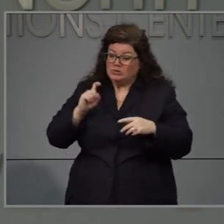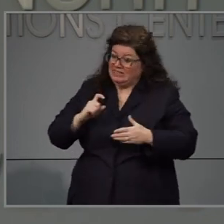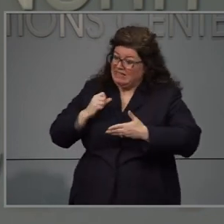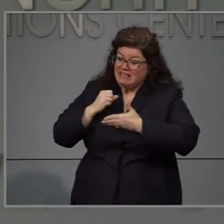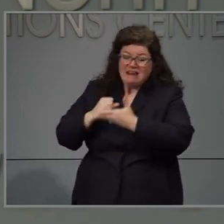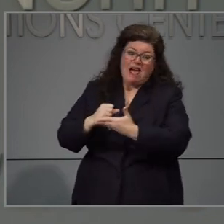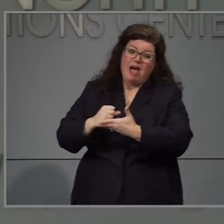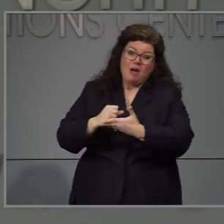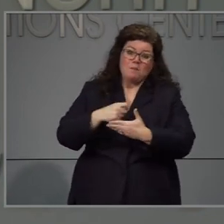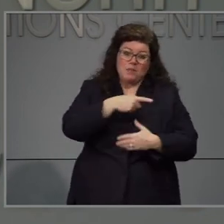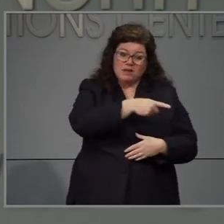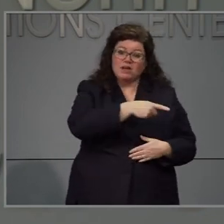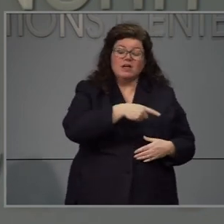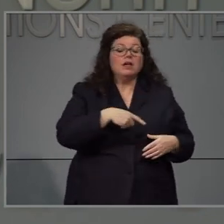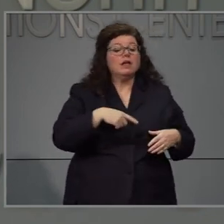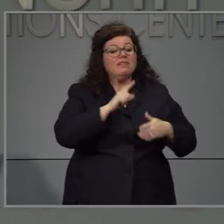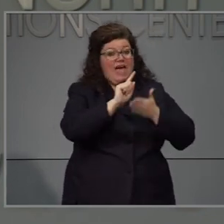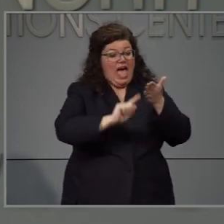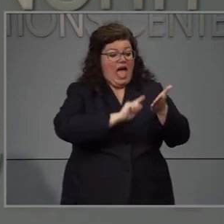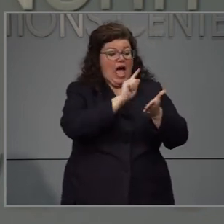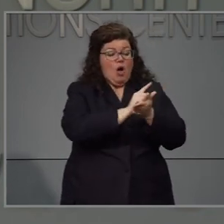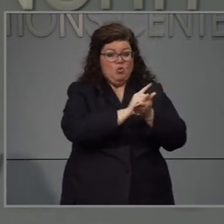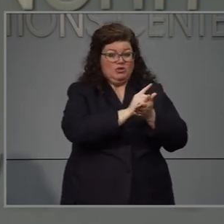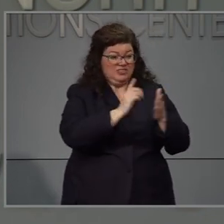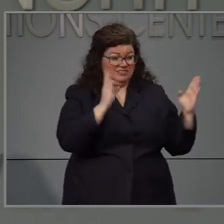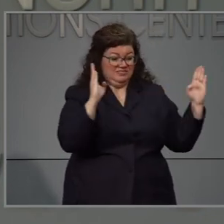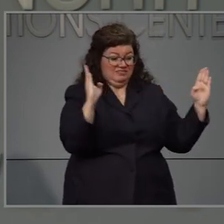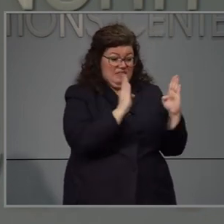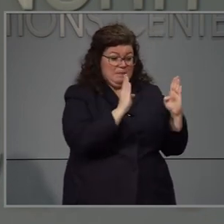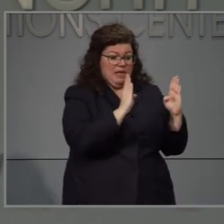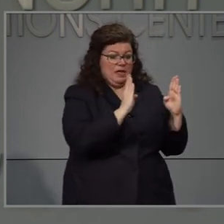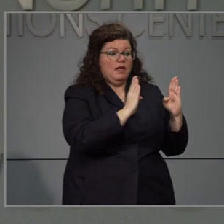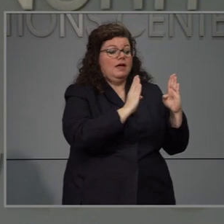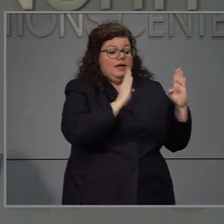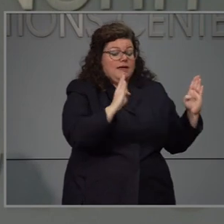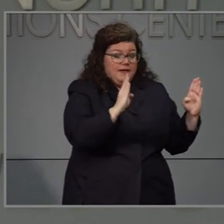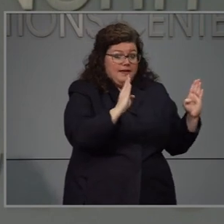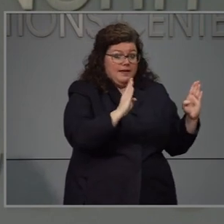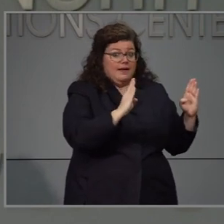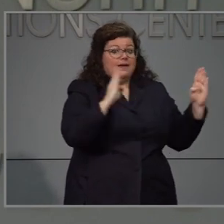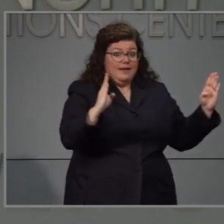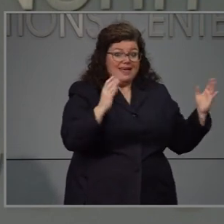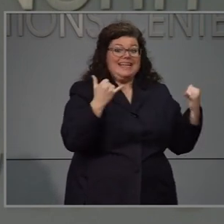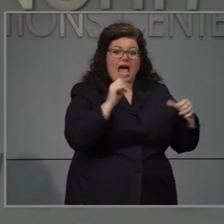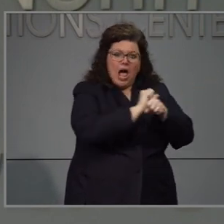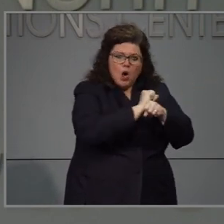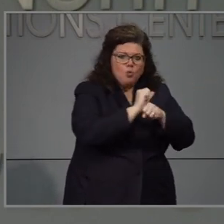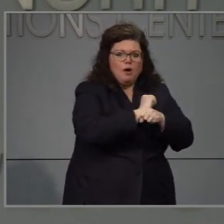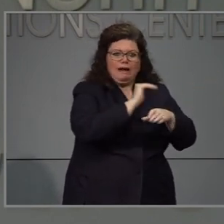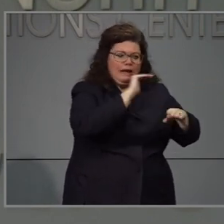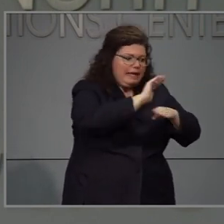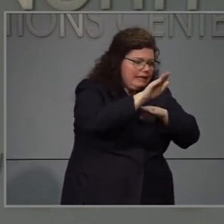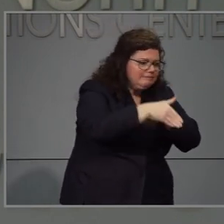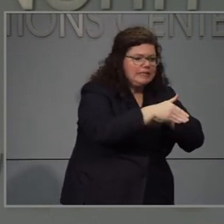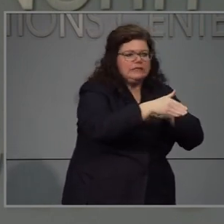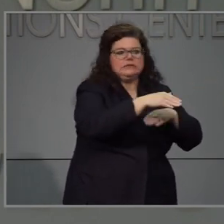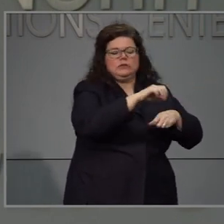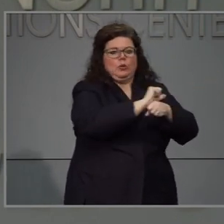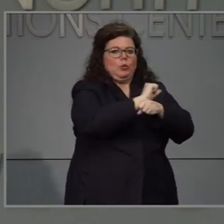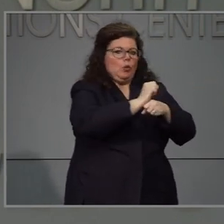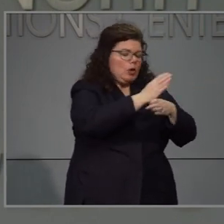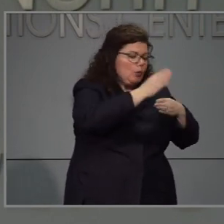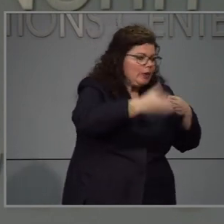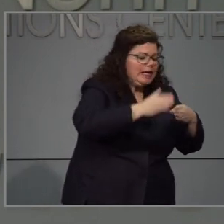necesitan esta ayuda. Esta han trabajado ya a fines de semana y muchas noches está trabajando